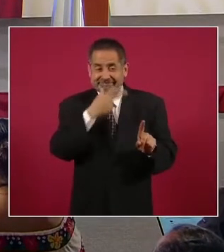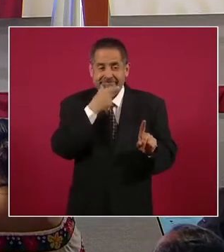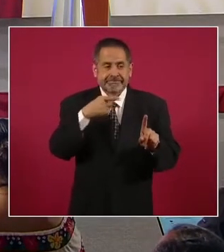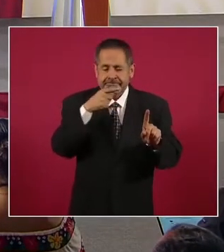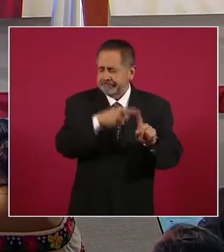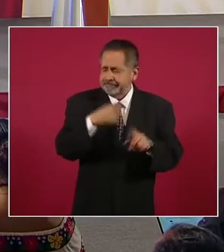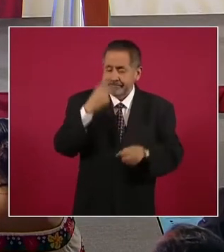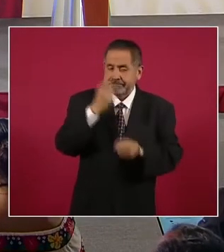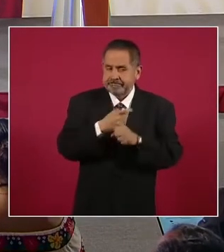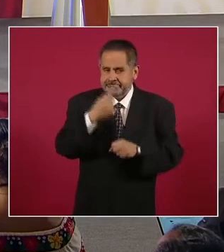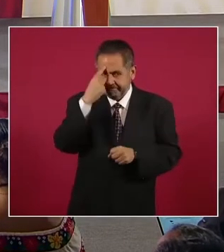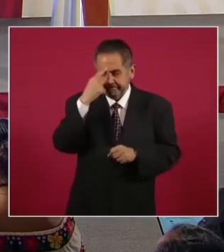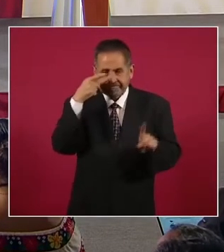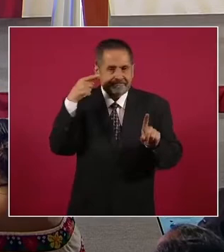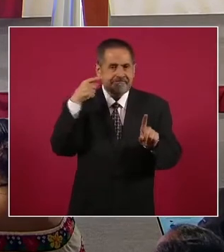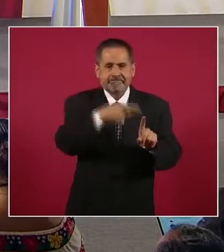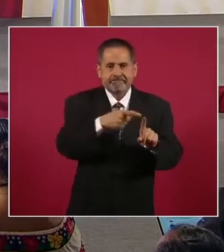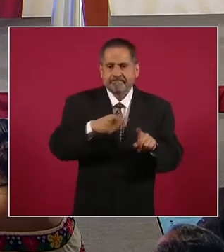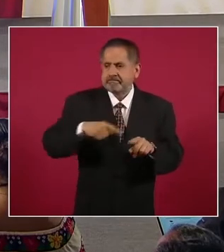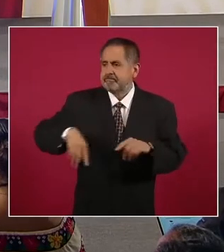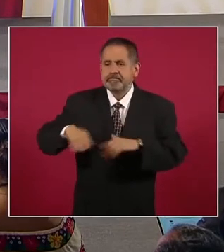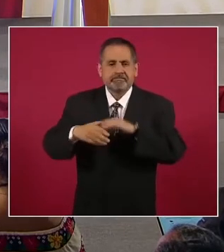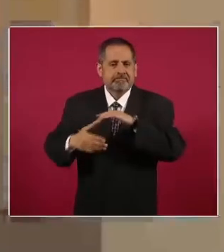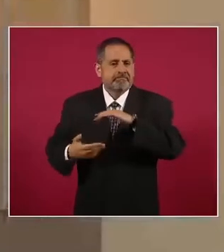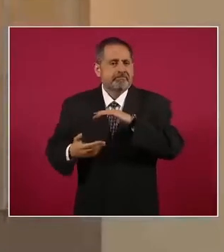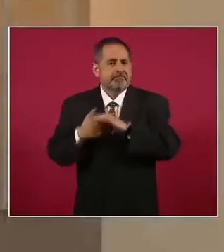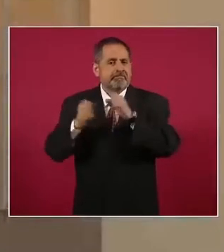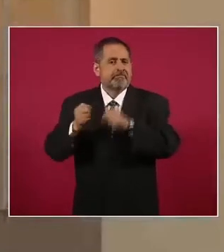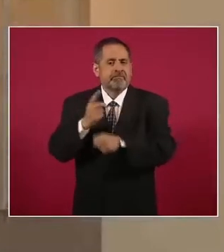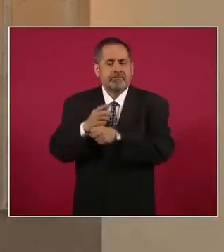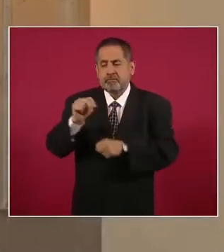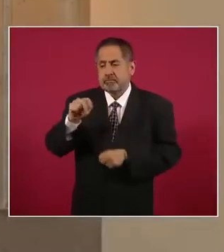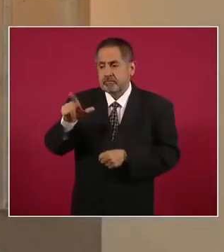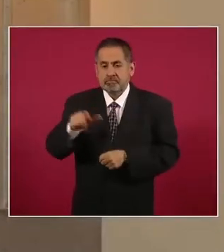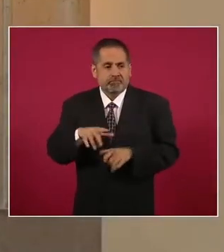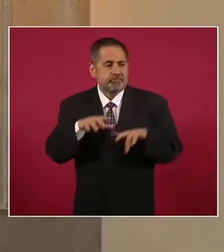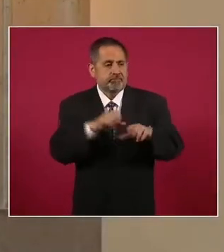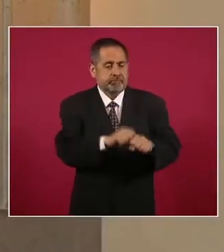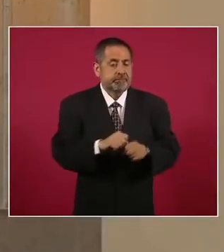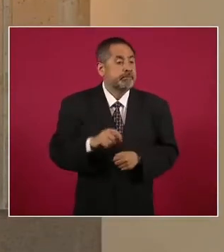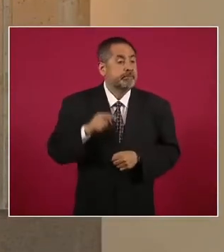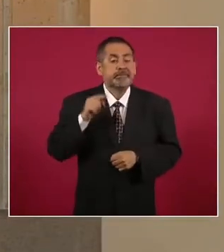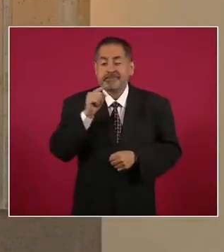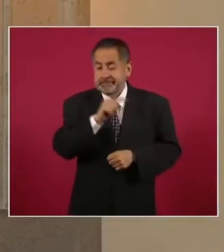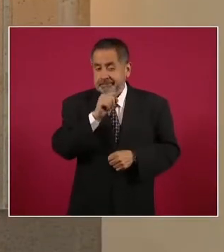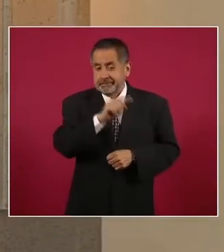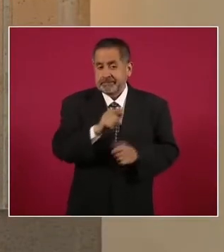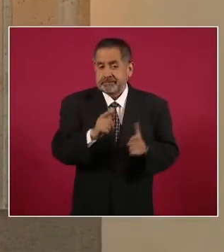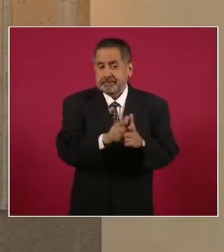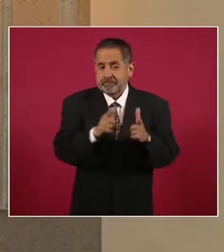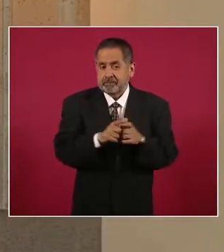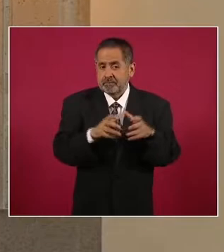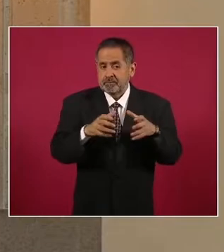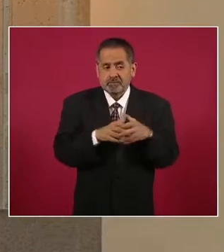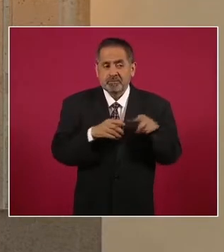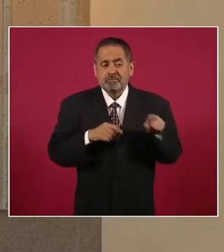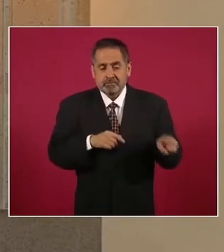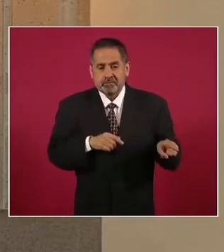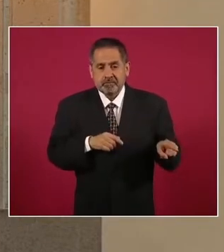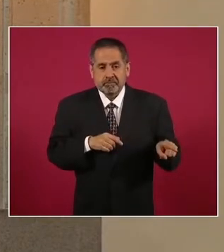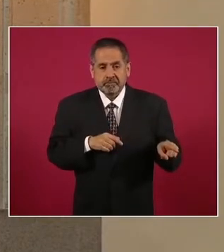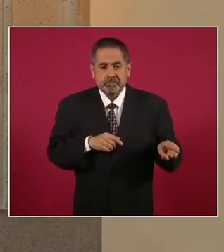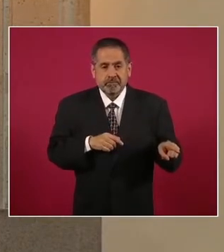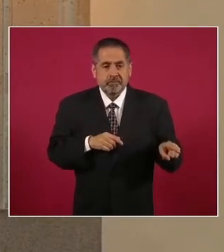prioritarios de la Mesa Estatal de Seguridad de Nuevo León, hay un grupo permanente también en Nuevo León, de la